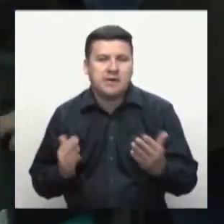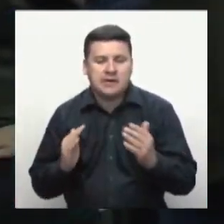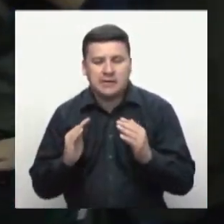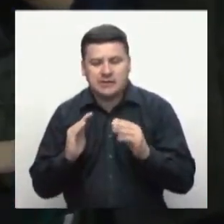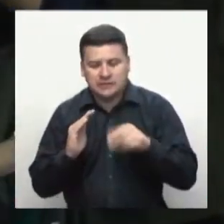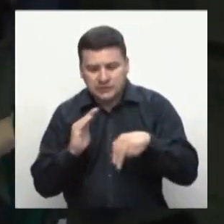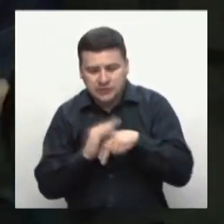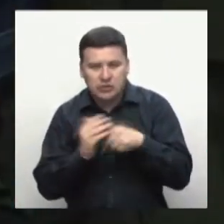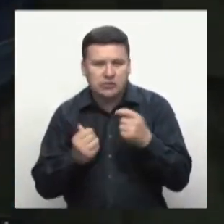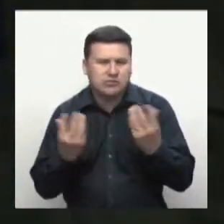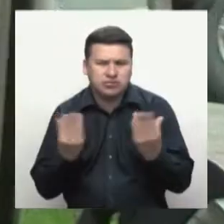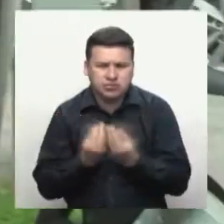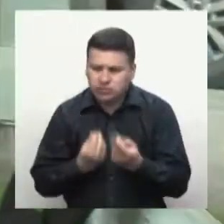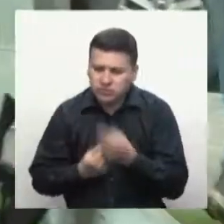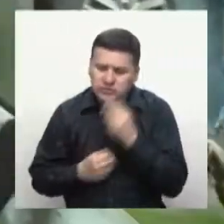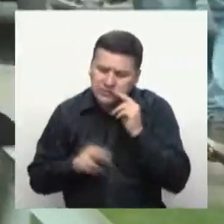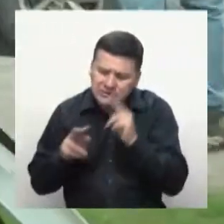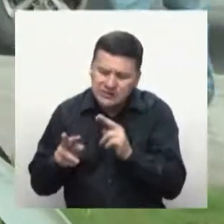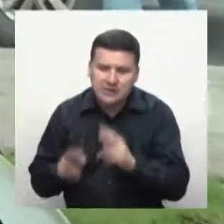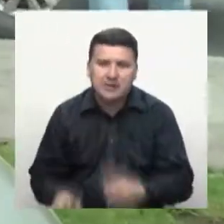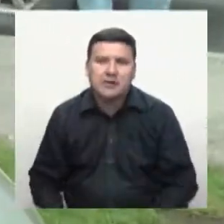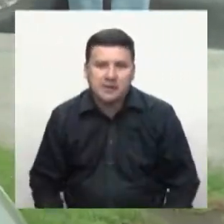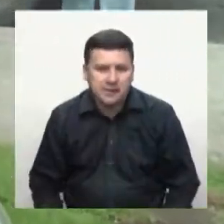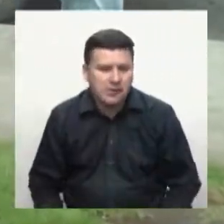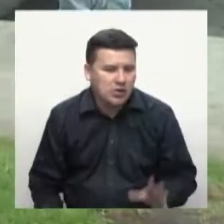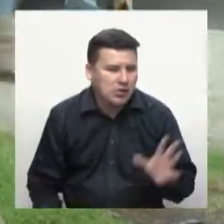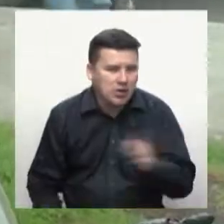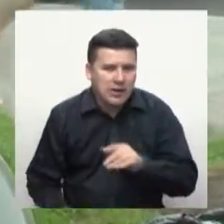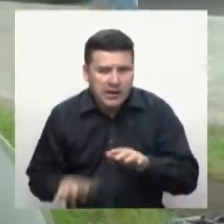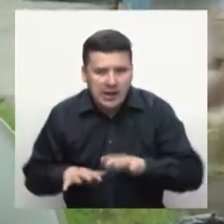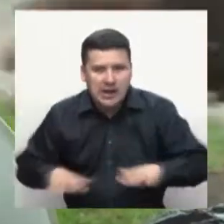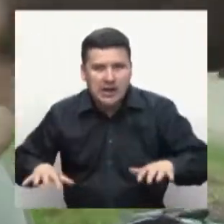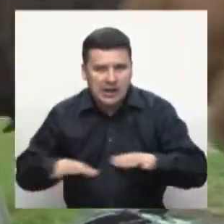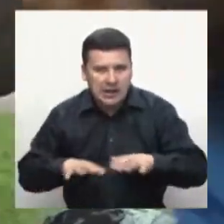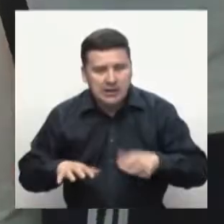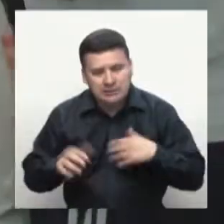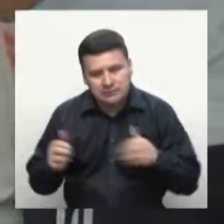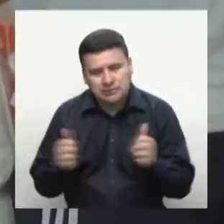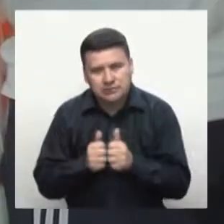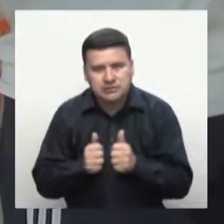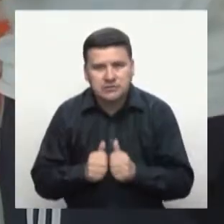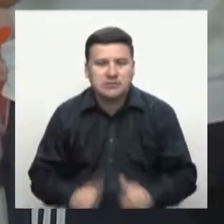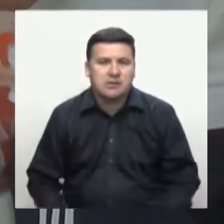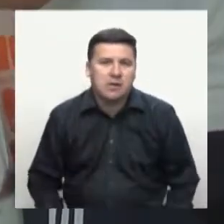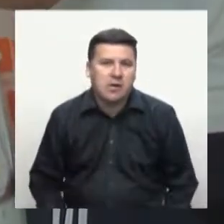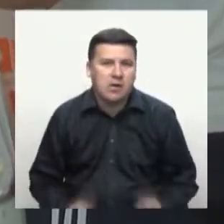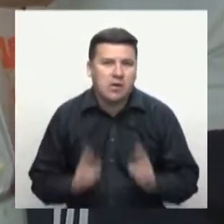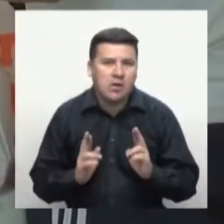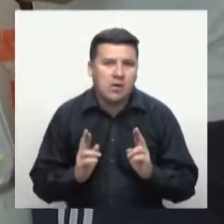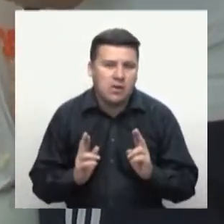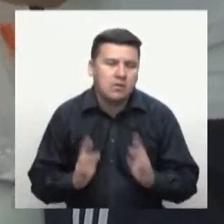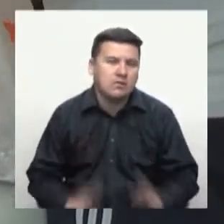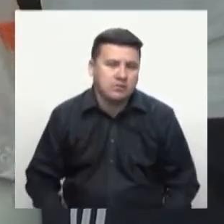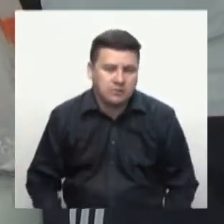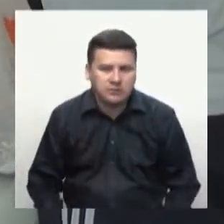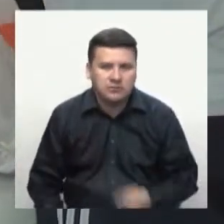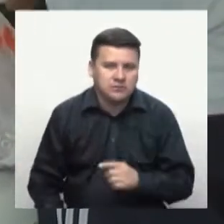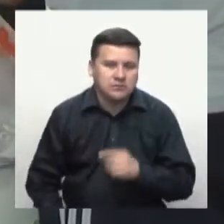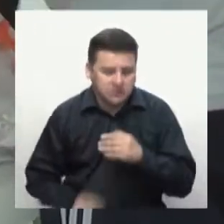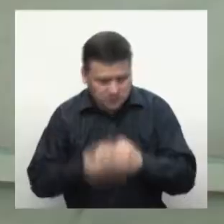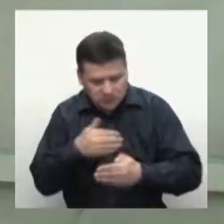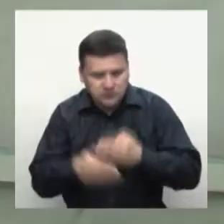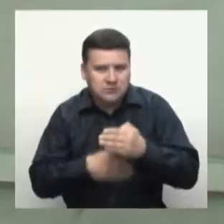que este proceso se vaya superando a sí mismo, hemos trabajado con los diferentes aprendices de cada uno de los centros, cada